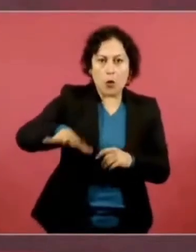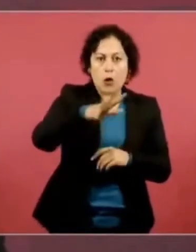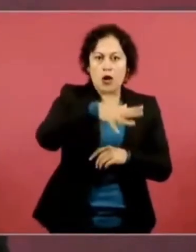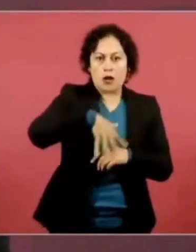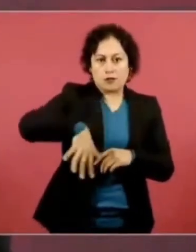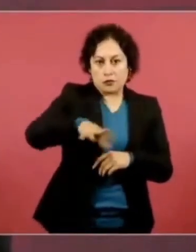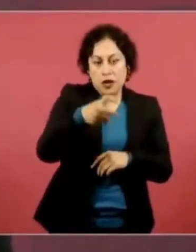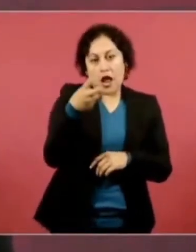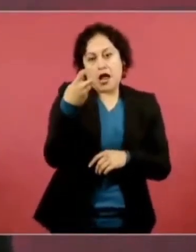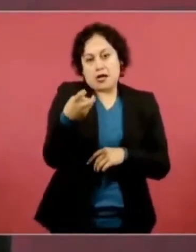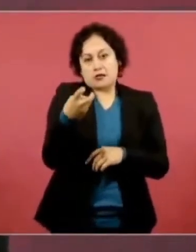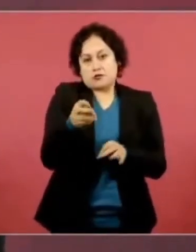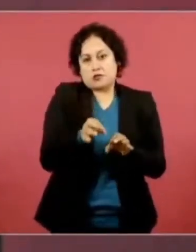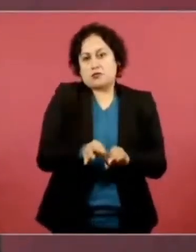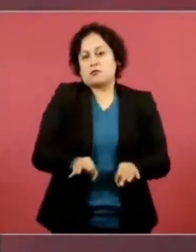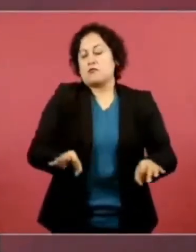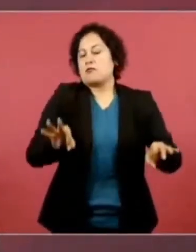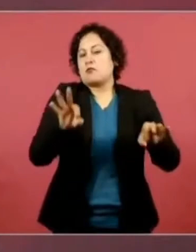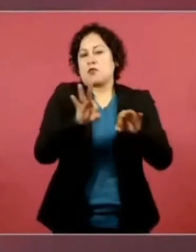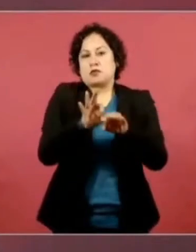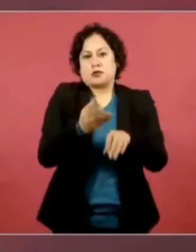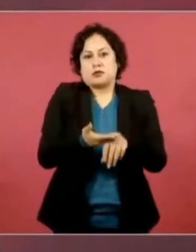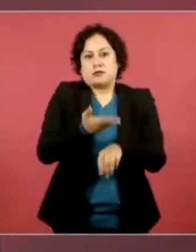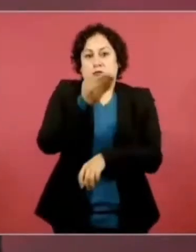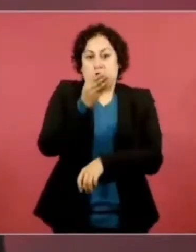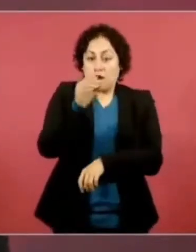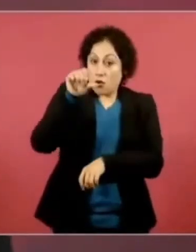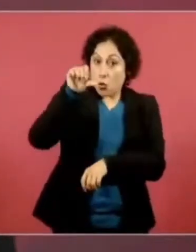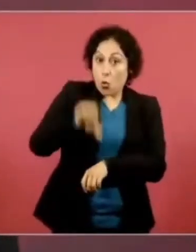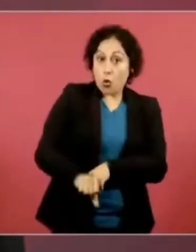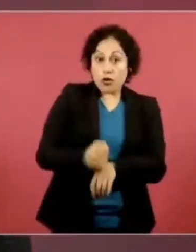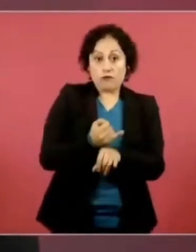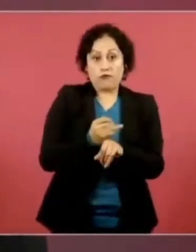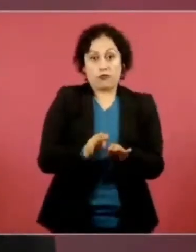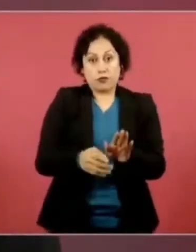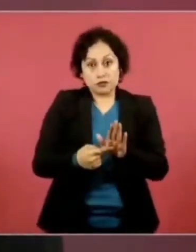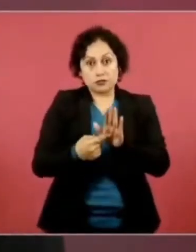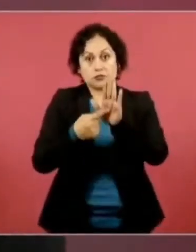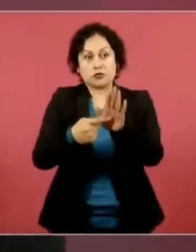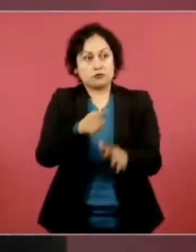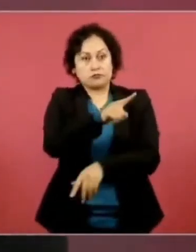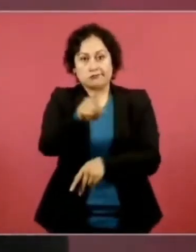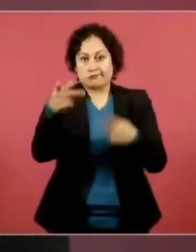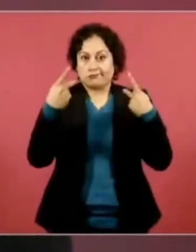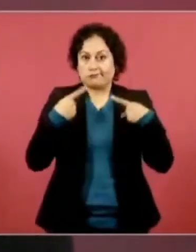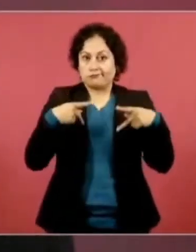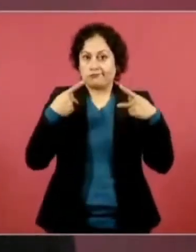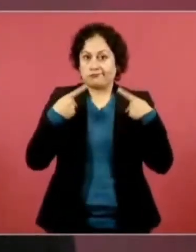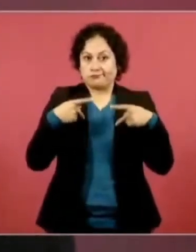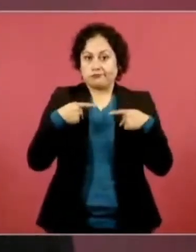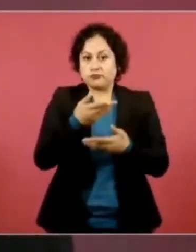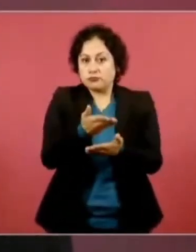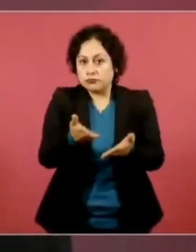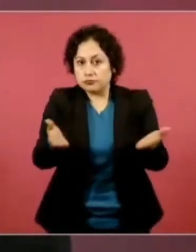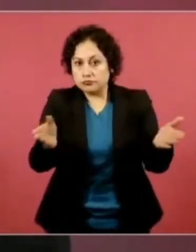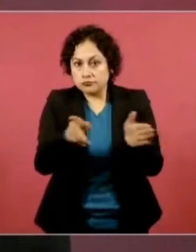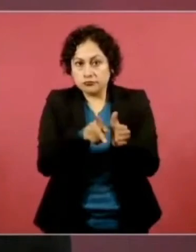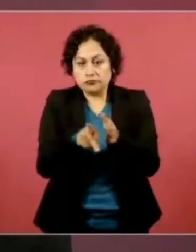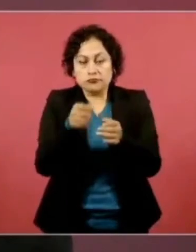ahora la información a ustedes y a la gente que nos está viendo y escuchando.